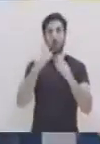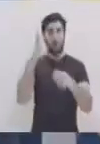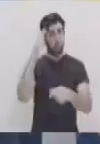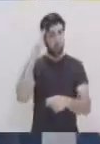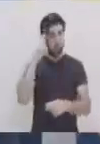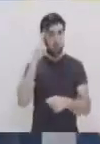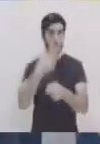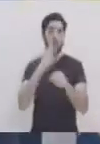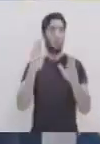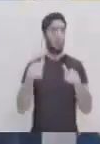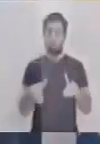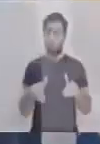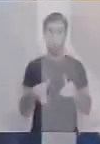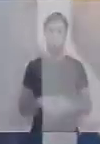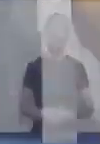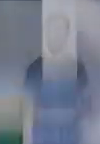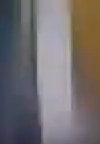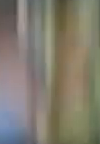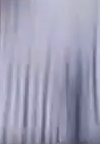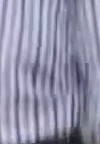recuerden que Guate no se detiene.